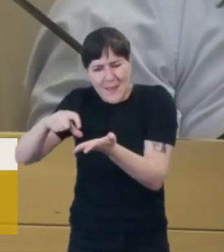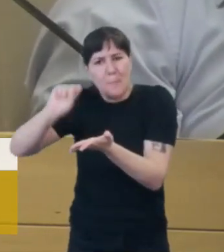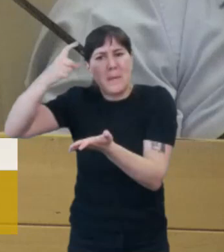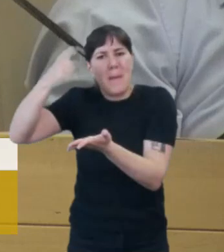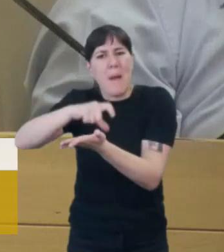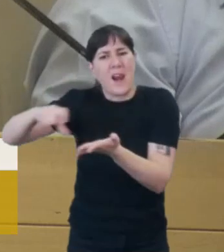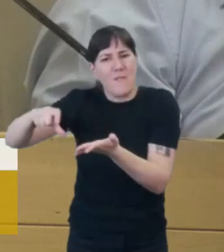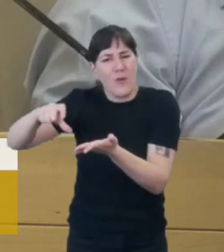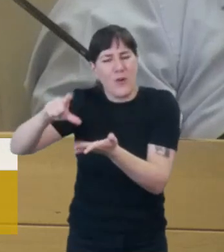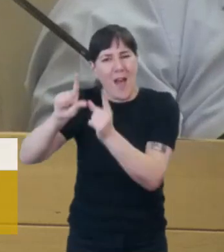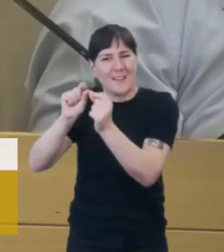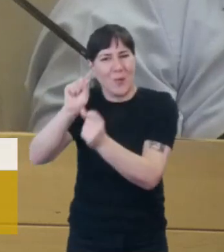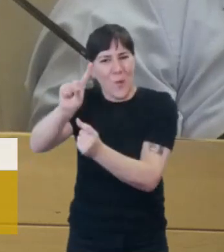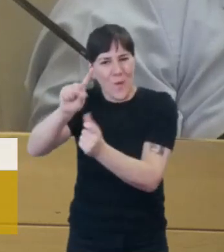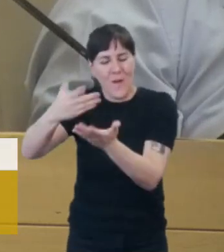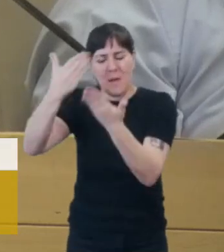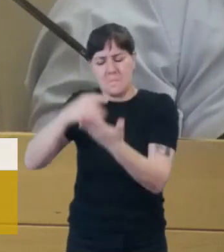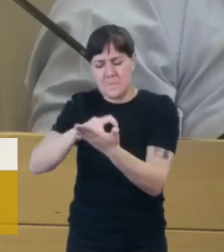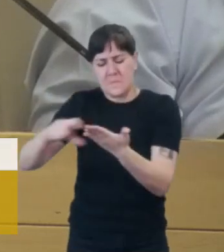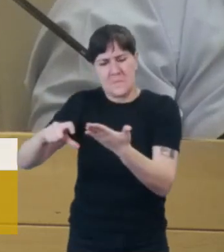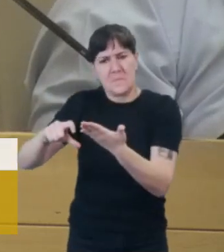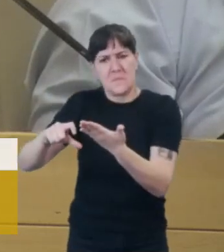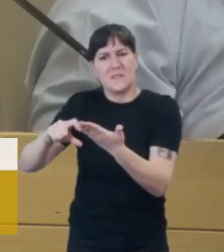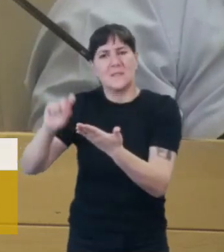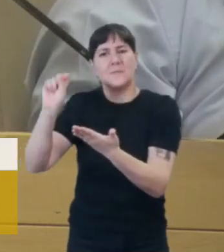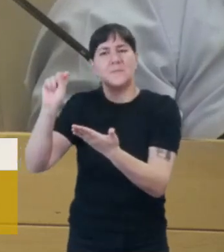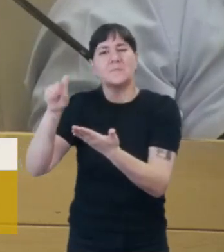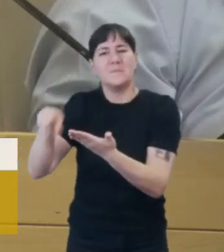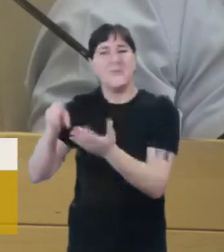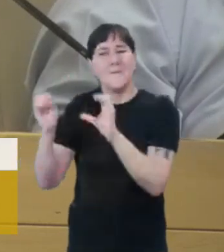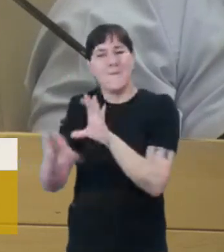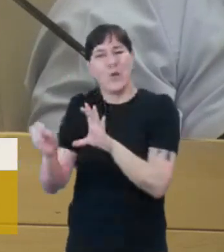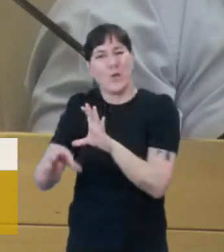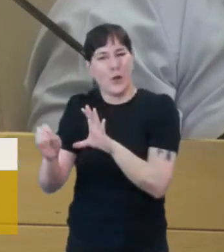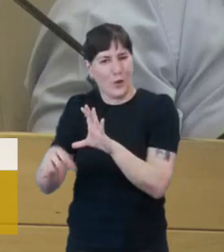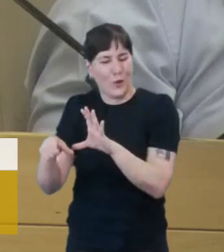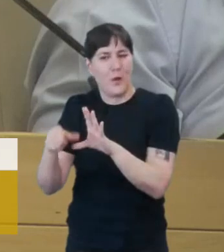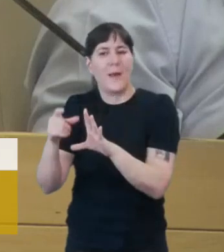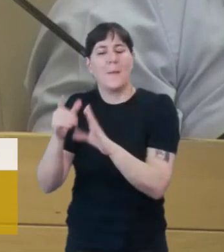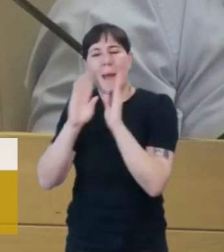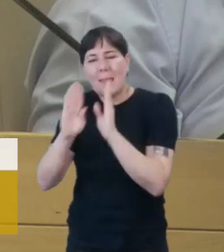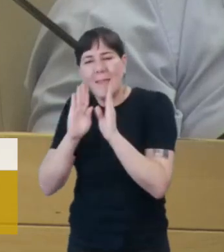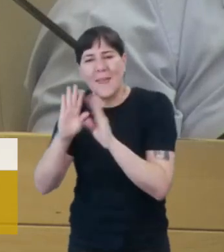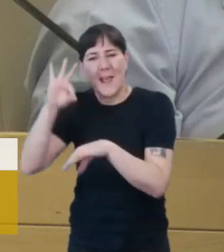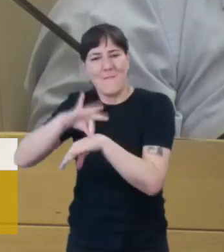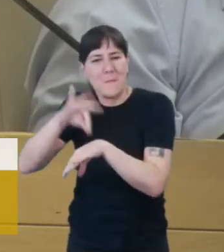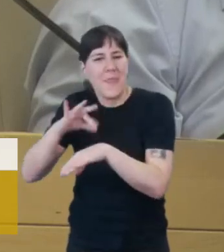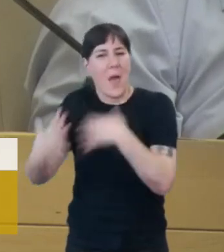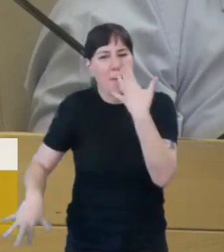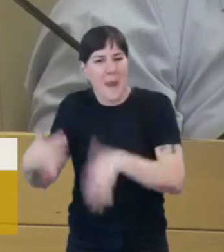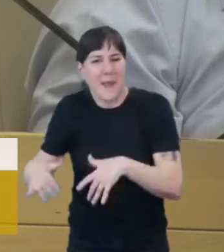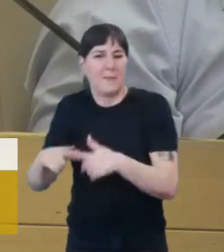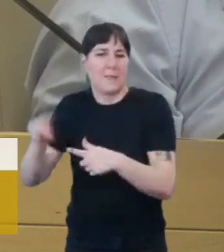segundo ítem donde se intenta crear un fondo complementario para entender enfermedades emergentes y otras patologías,